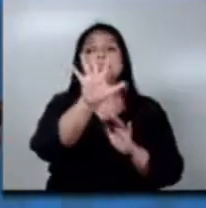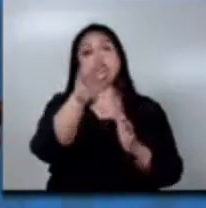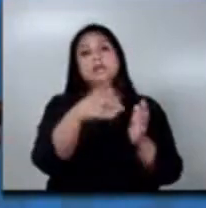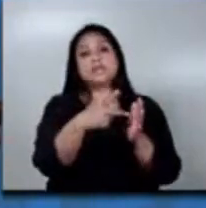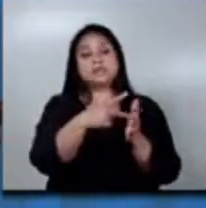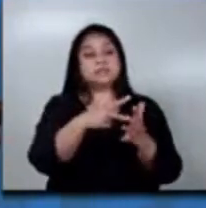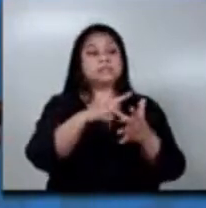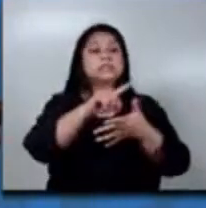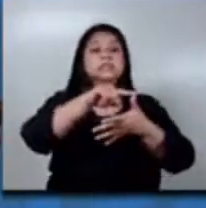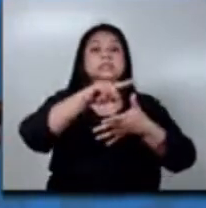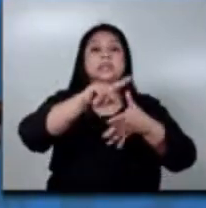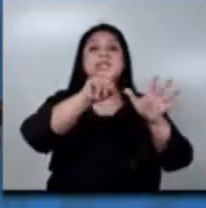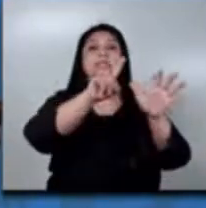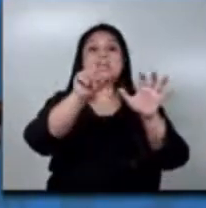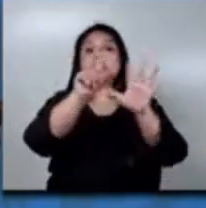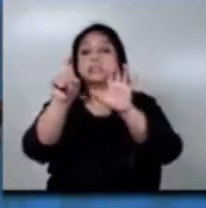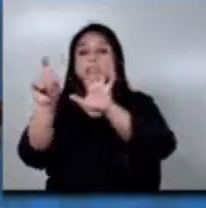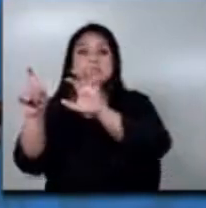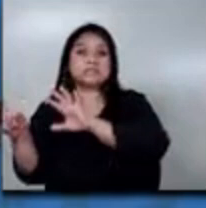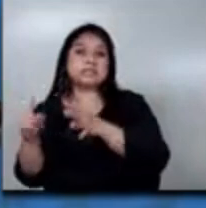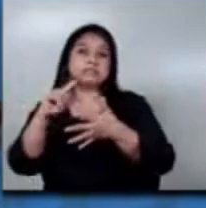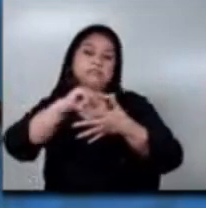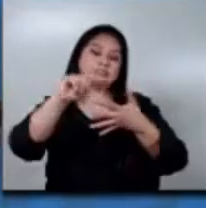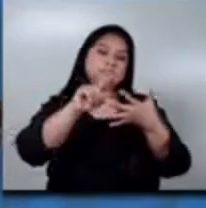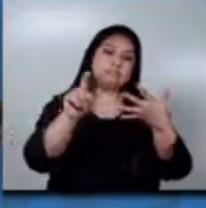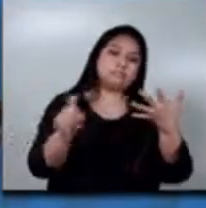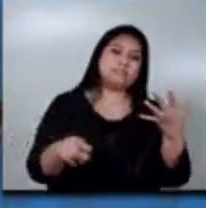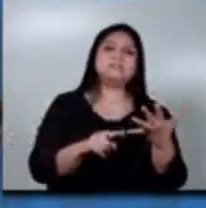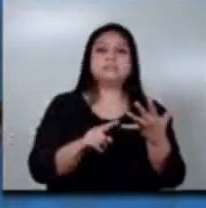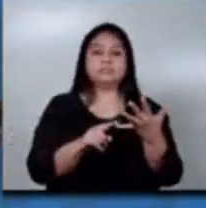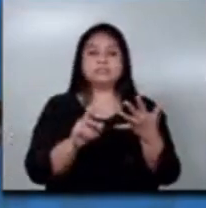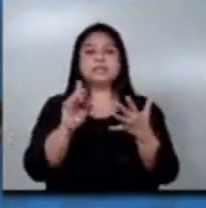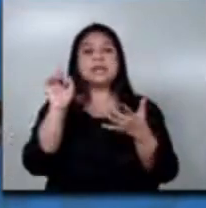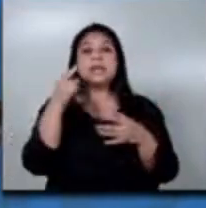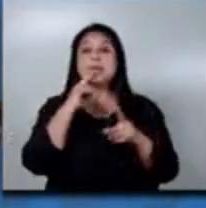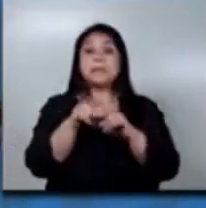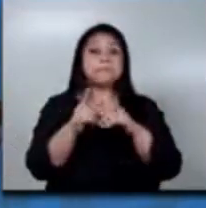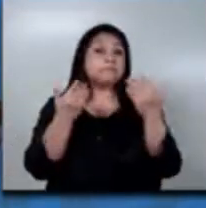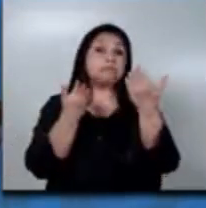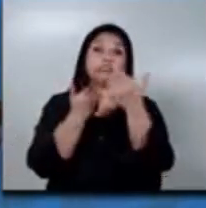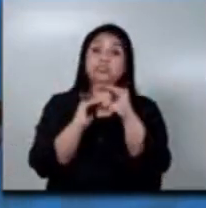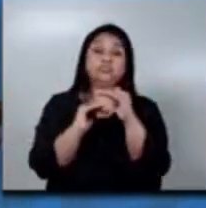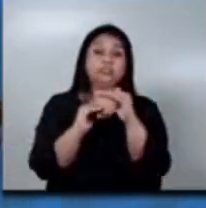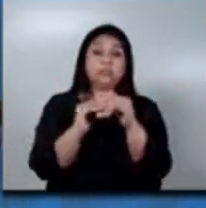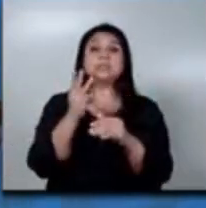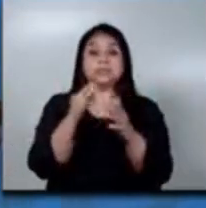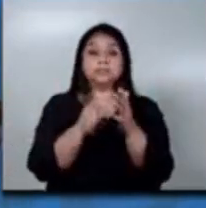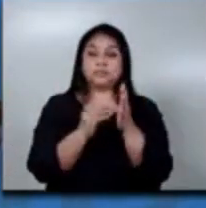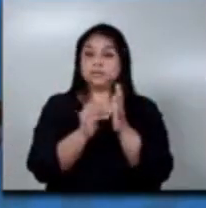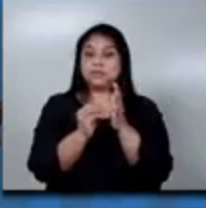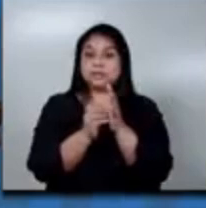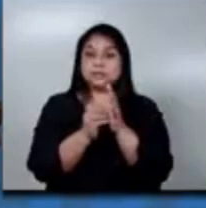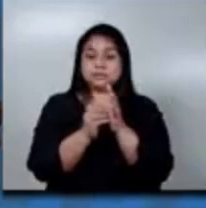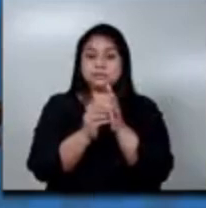Y así sucesivamente, el tope que tendría él por cada temporada de siembra serían los 3,000 quetzales.